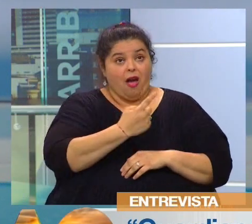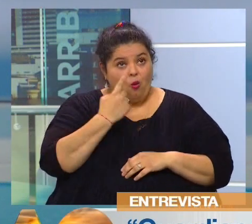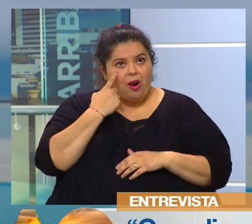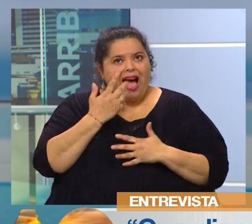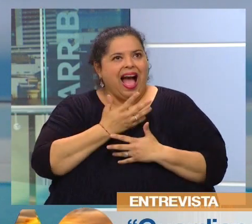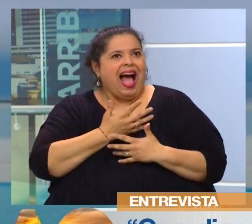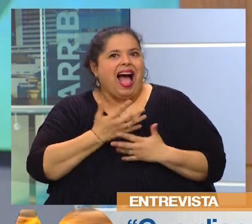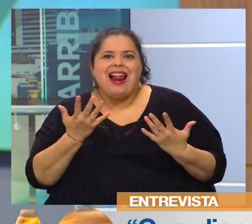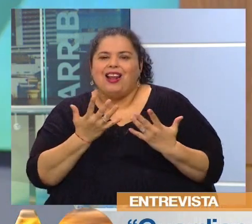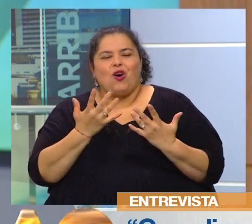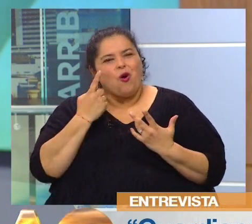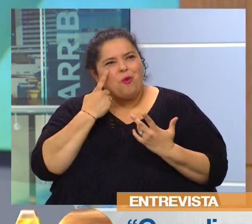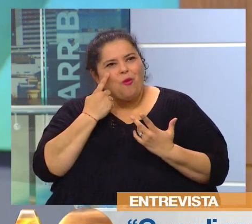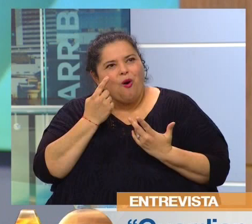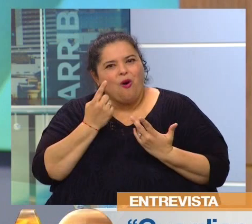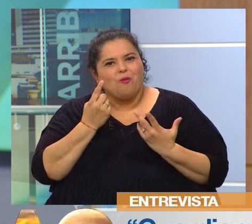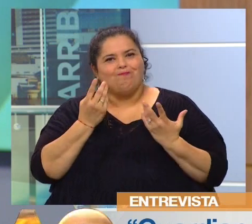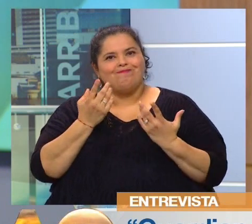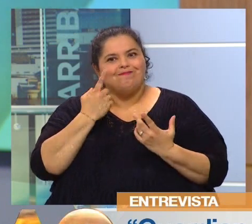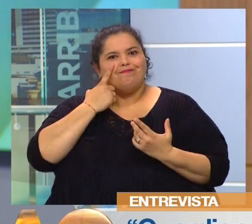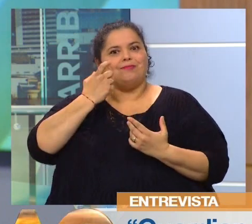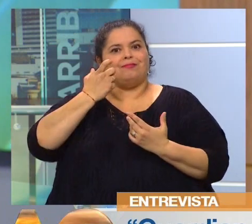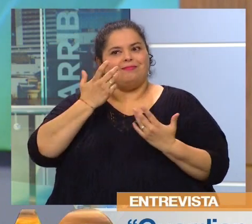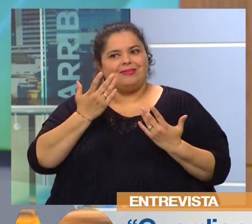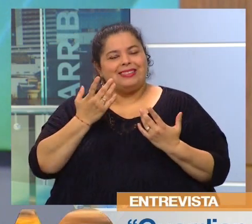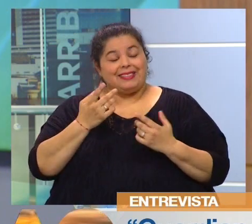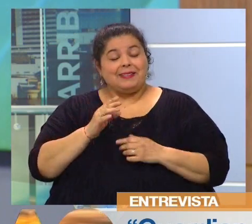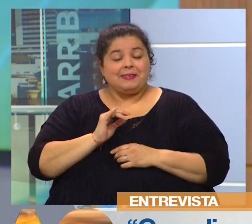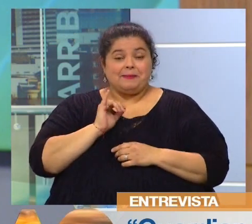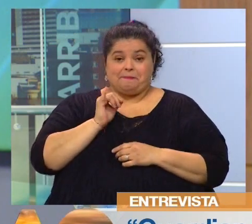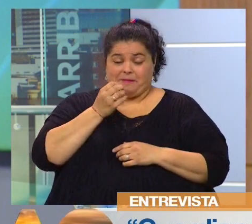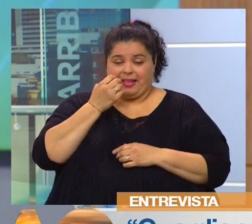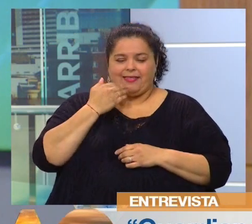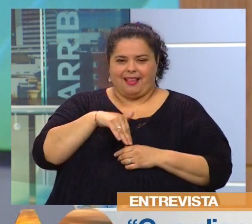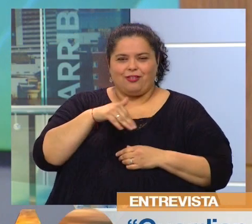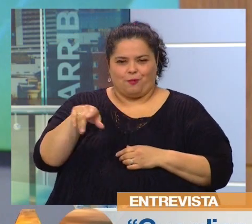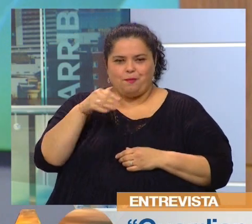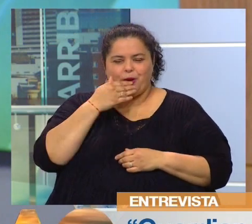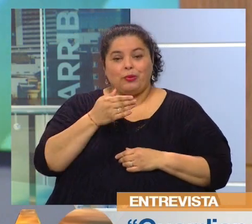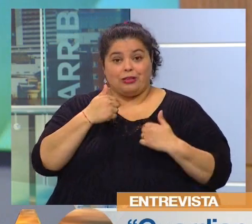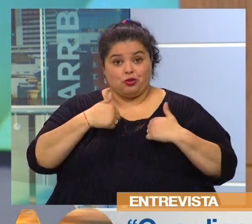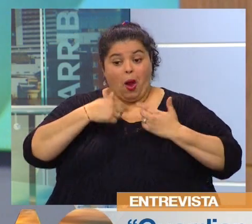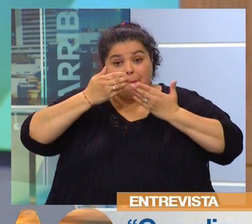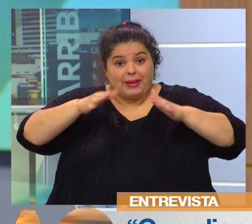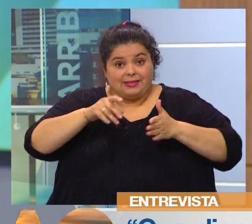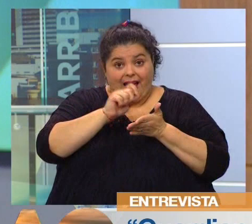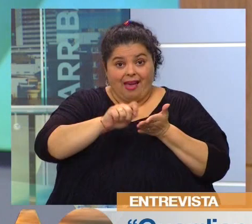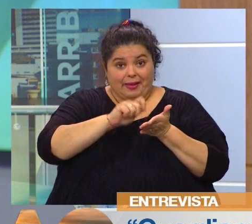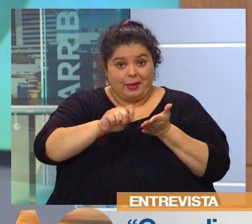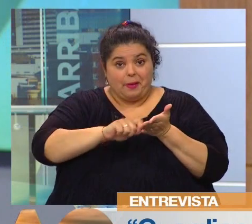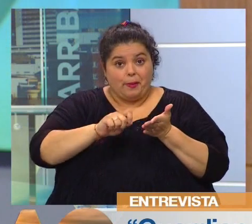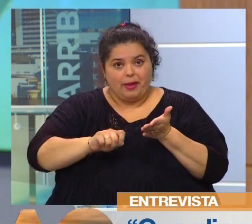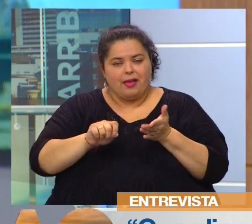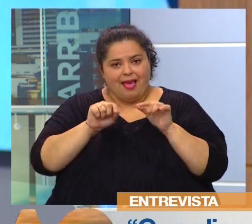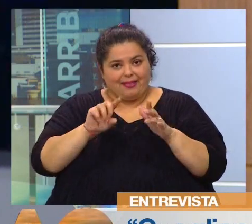Está buena la pregunta, porque cuando fui a escribir justo, empecé a escribir con el libro en blanco, dije, bueno,